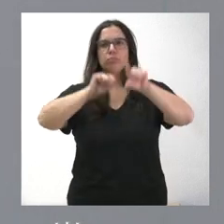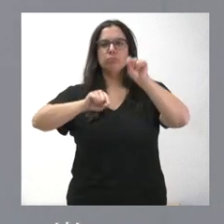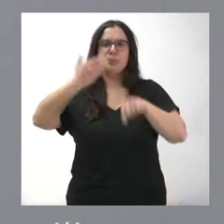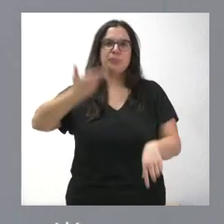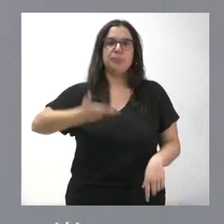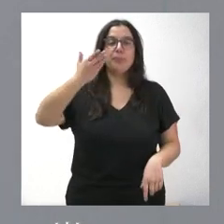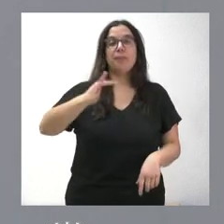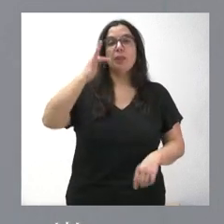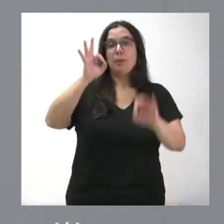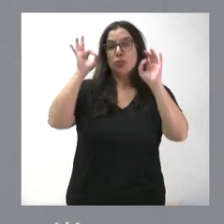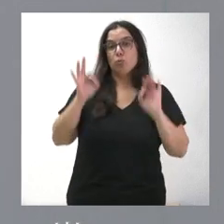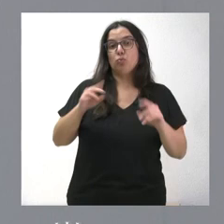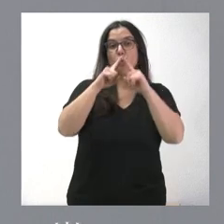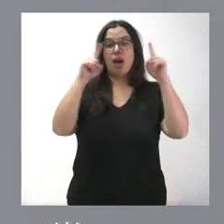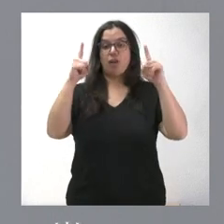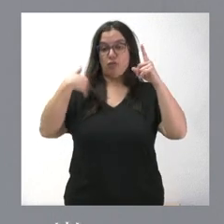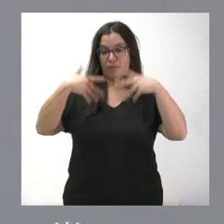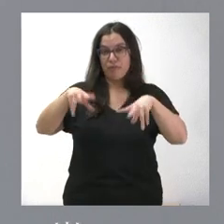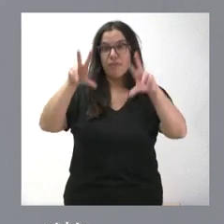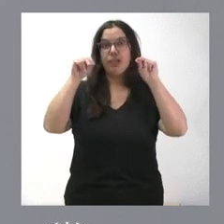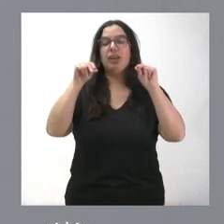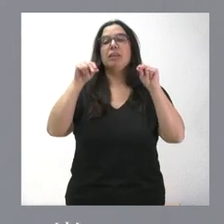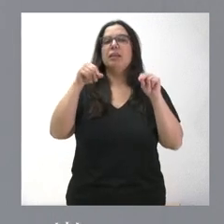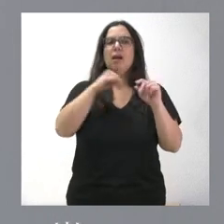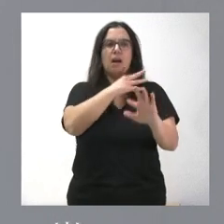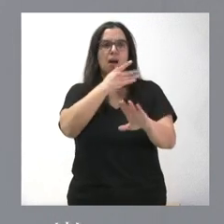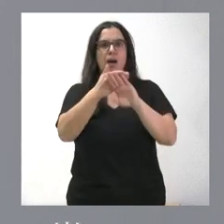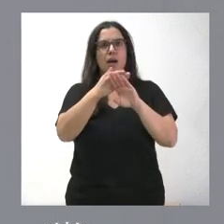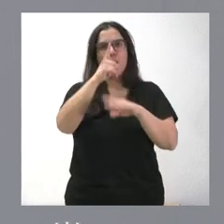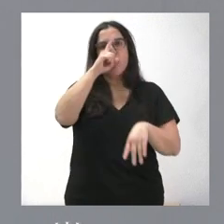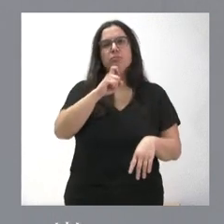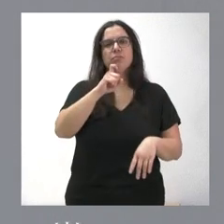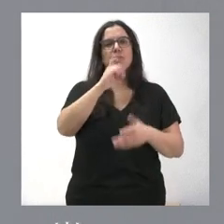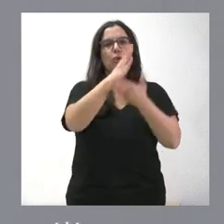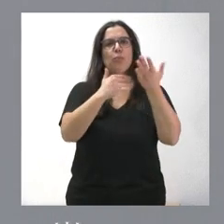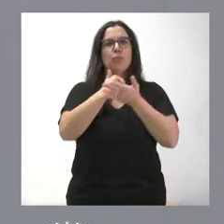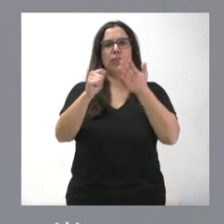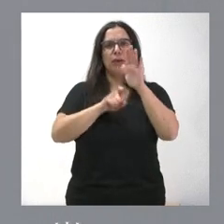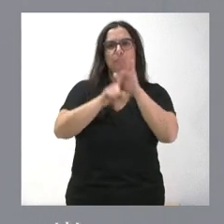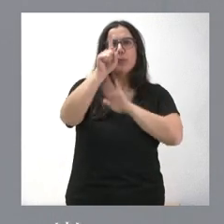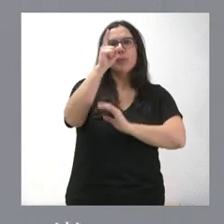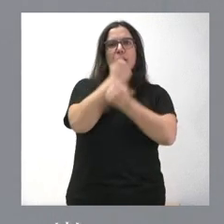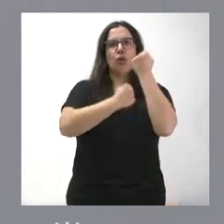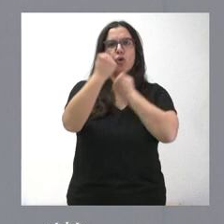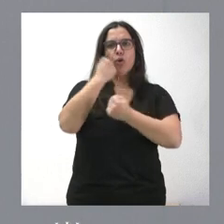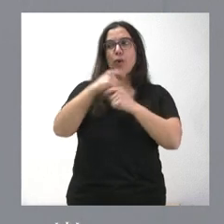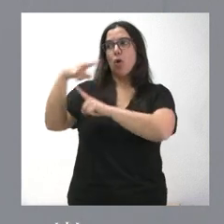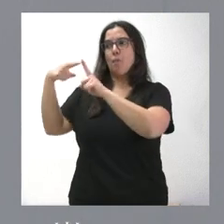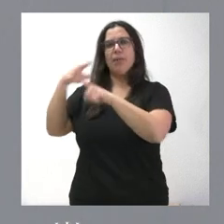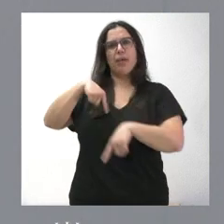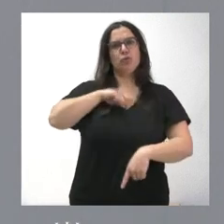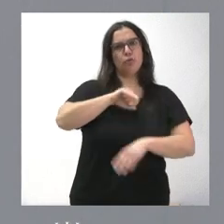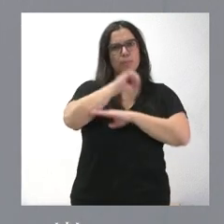donde finalizamos el año y ha sido un año donde nuestra comunidad pues está teniendo un nivel de crecimiento económico superior a la media, donde ven ustedes